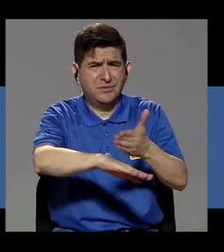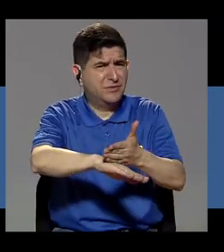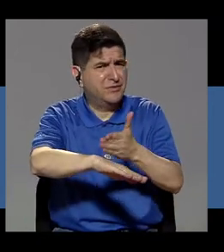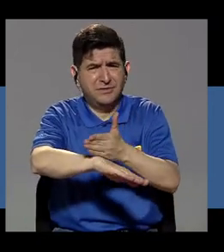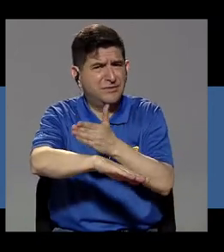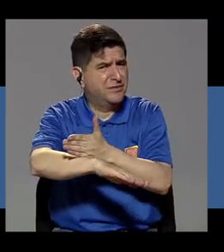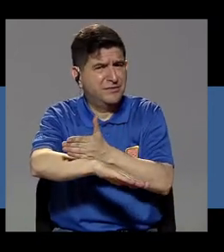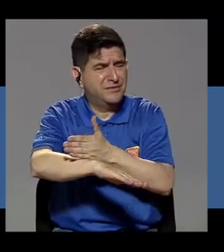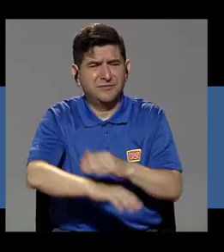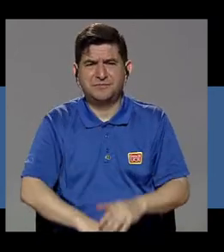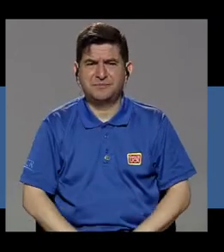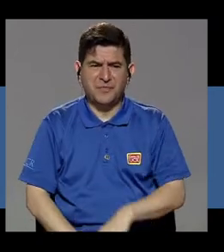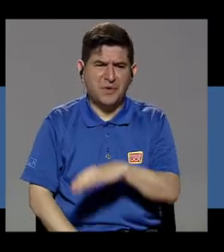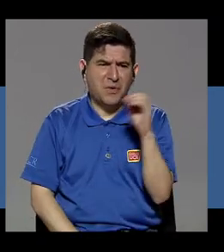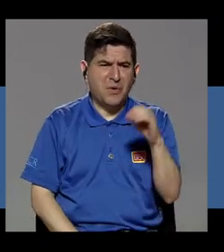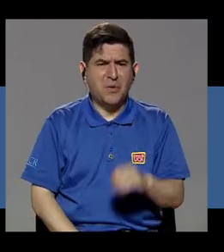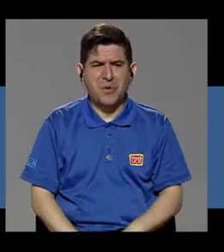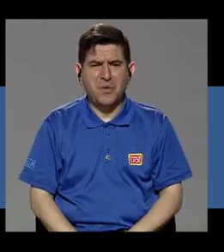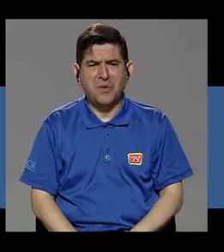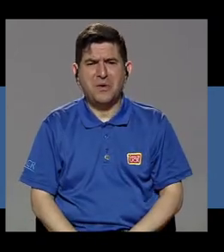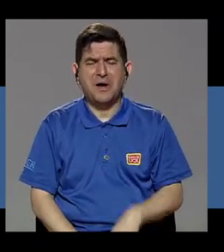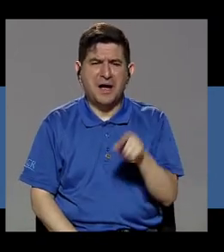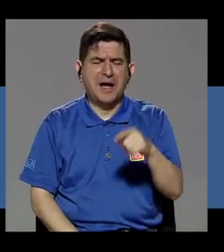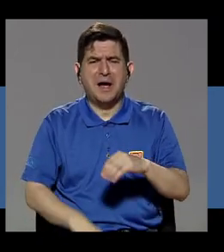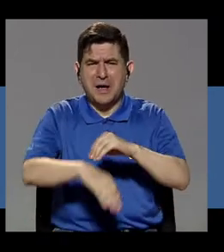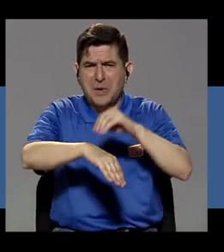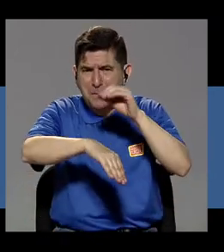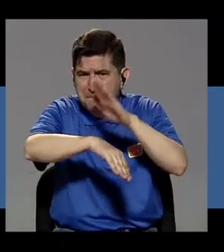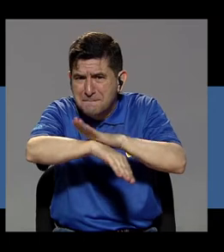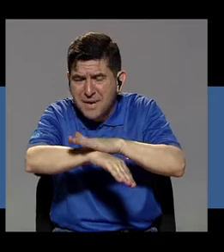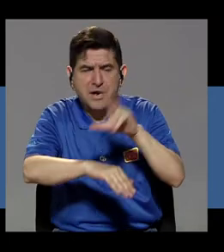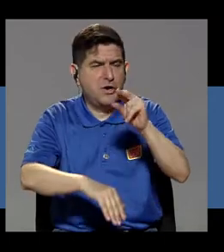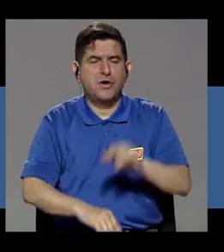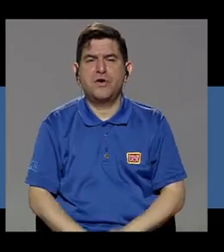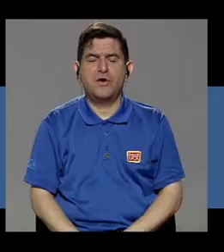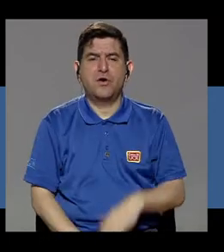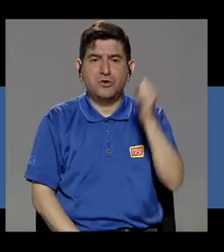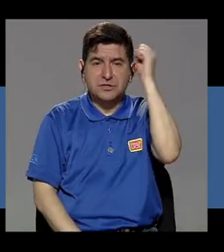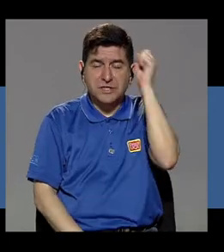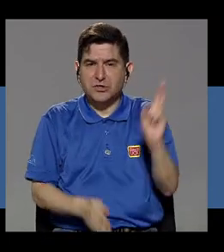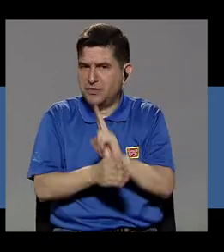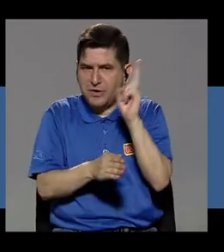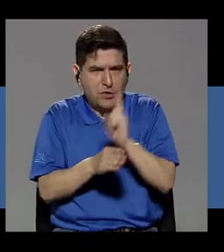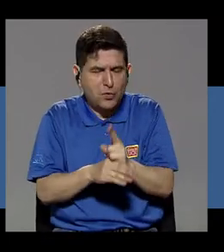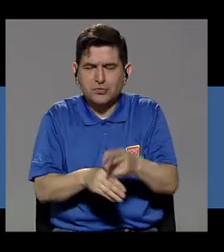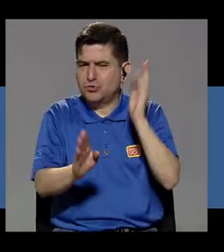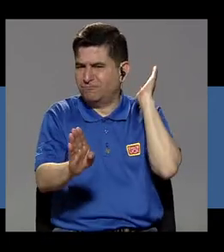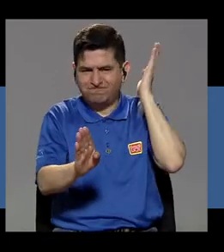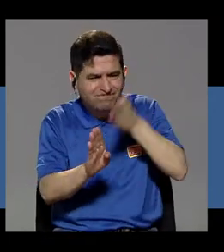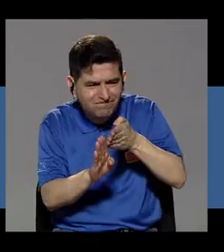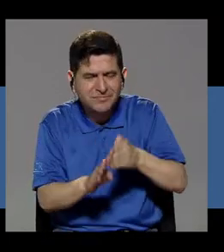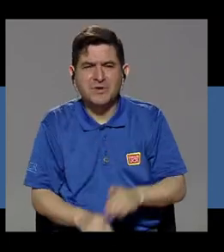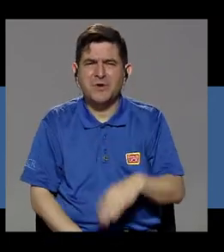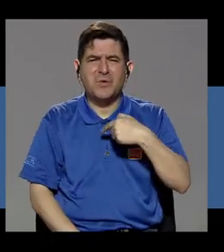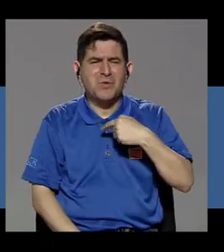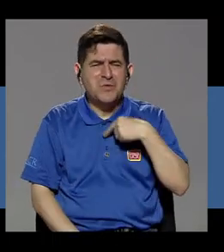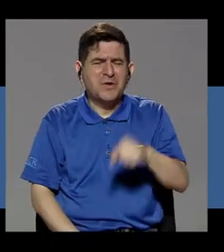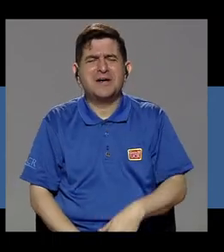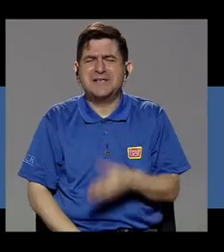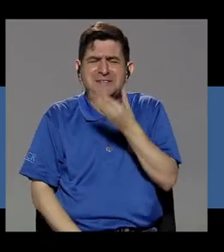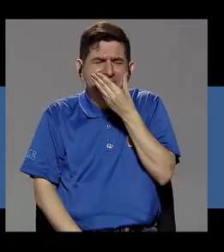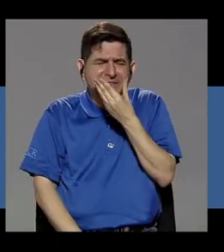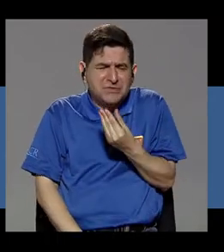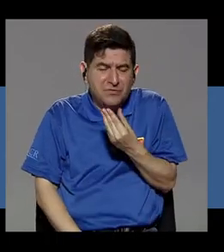o cómo se llama dosis con parches y todo eso, no, mejor el síndrome de abstinencia de un solo, sufrir, revolcarse,